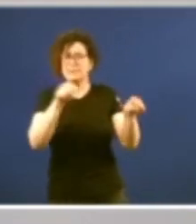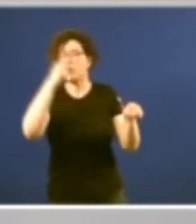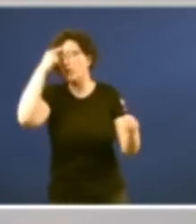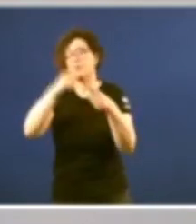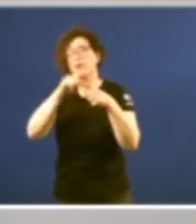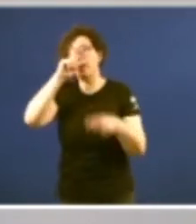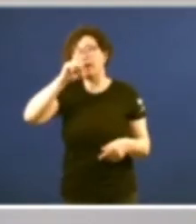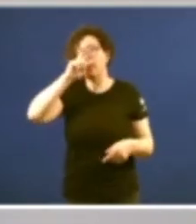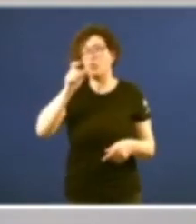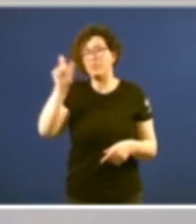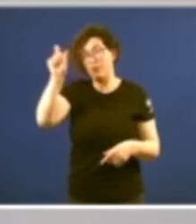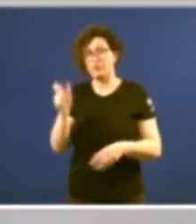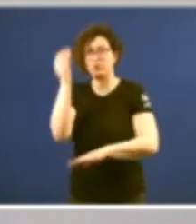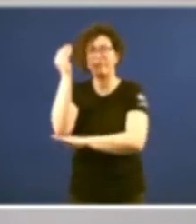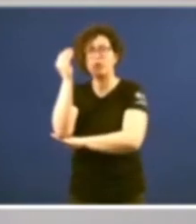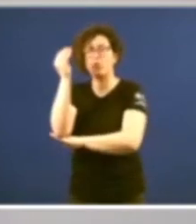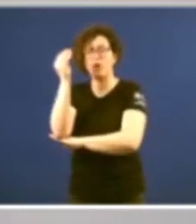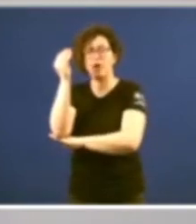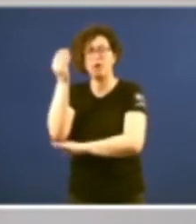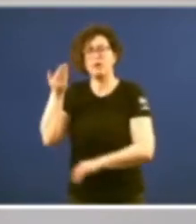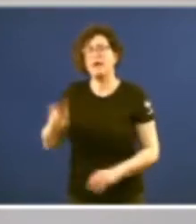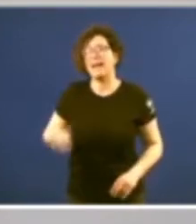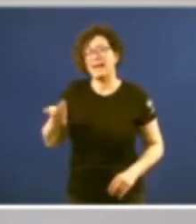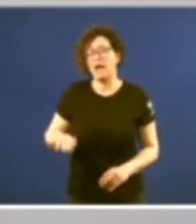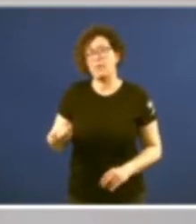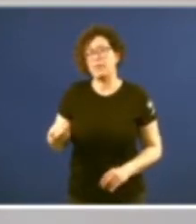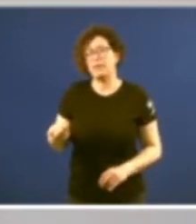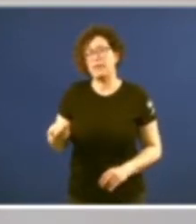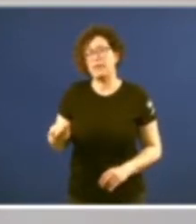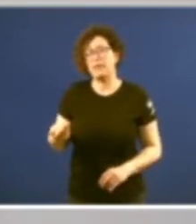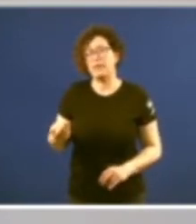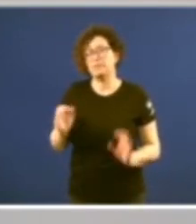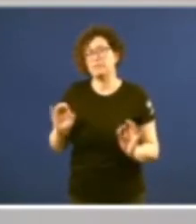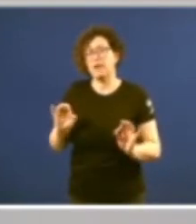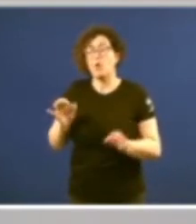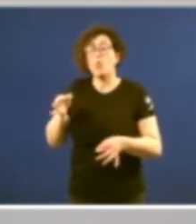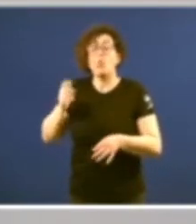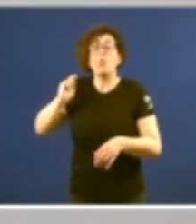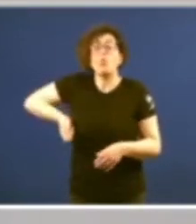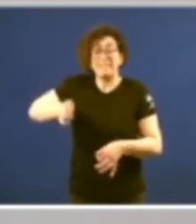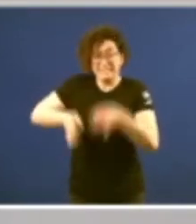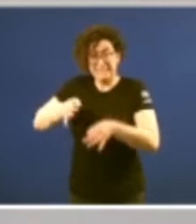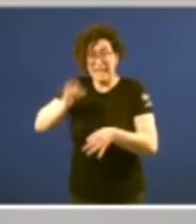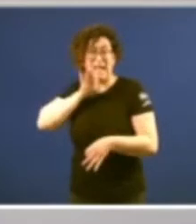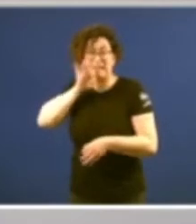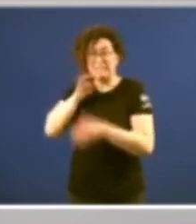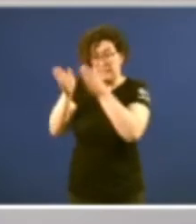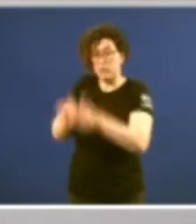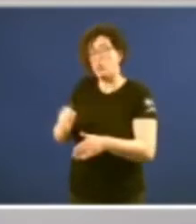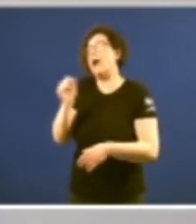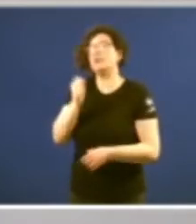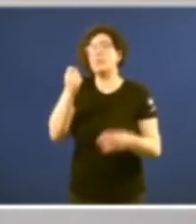a unha de as figuras claves de un jurista gallego que en el año